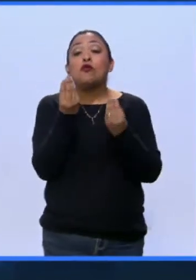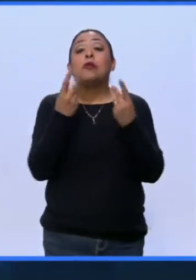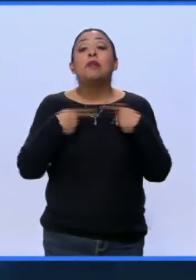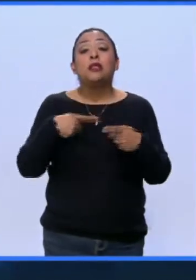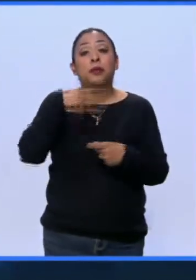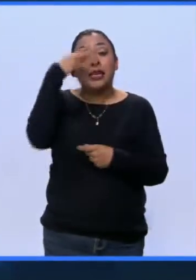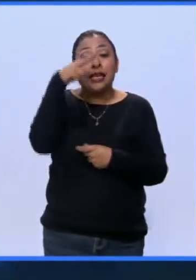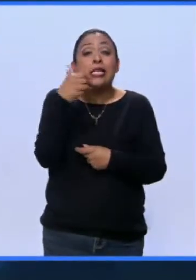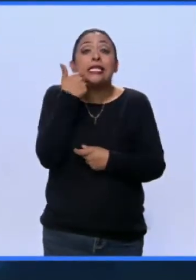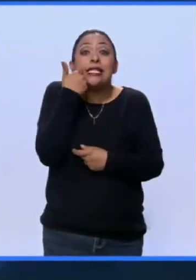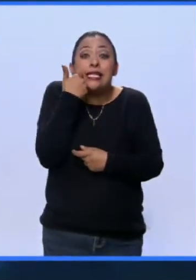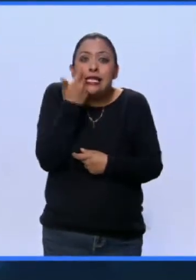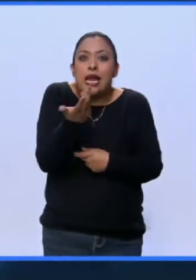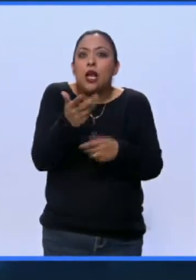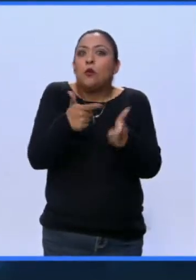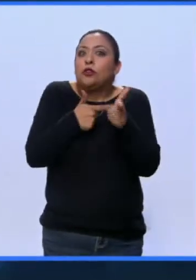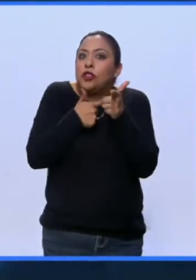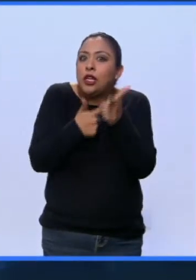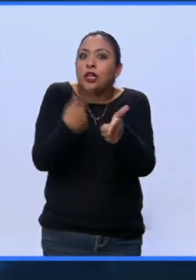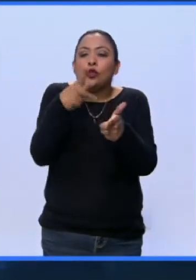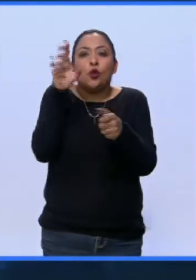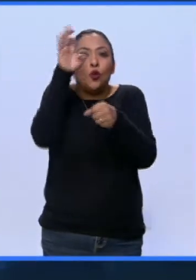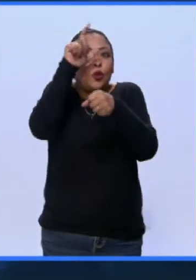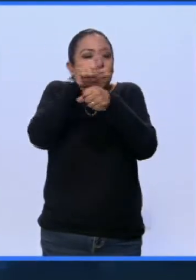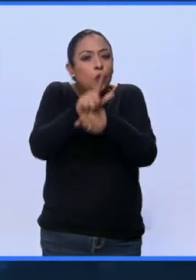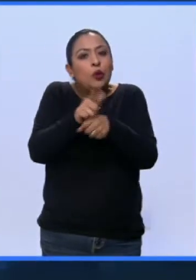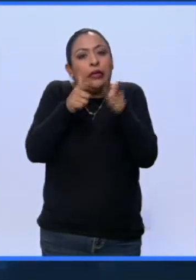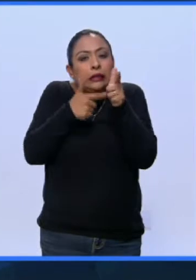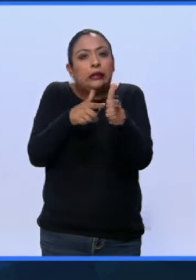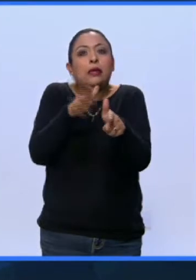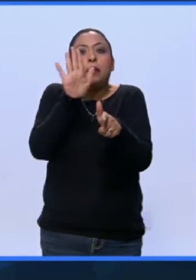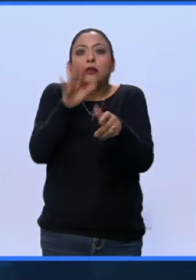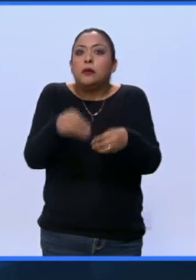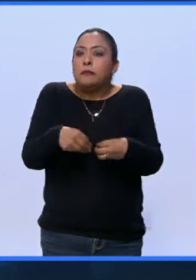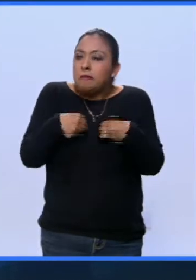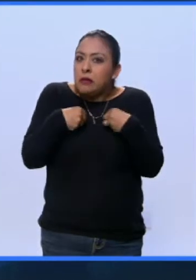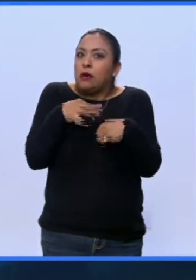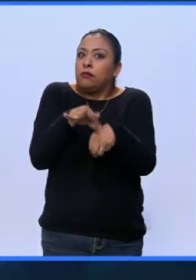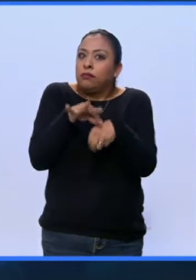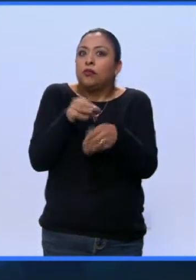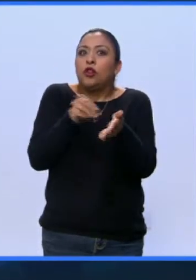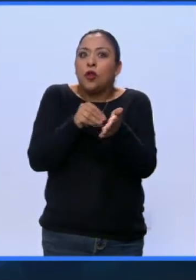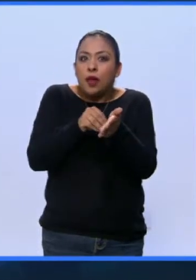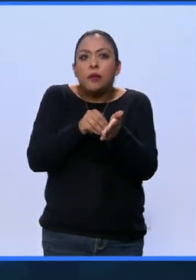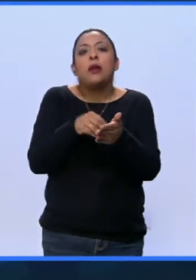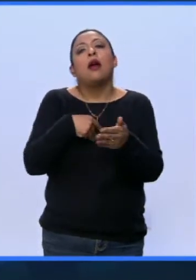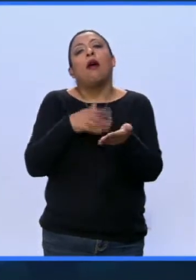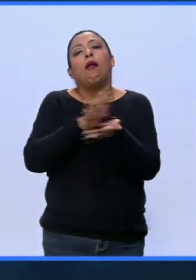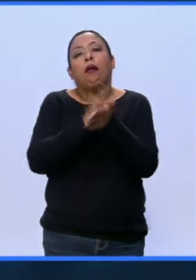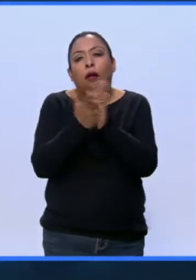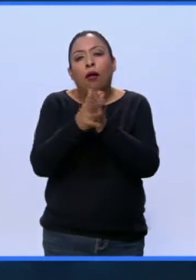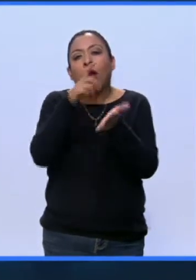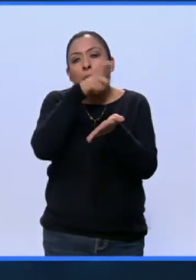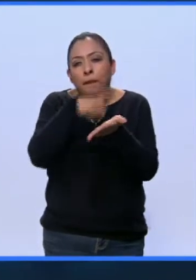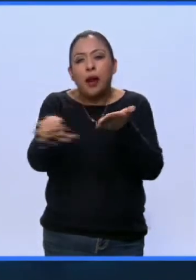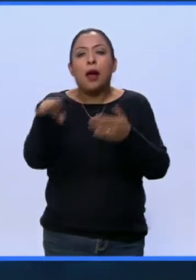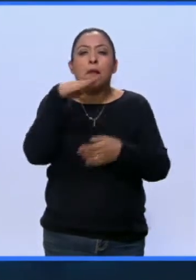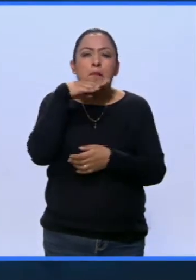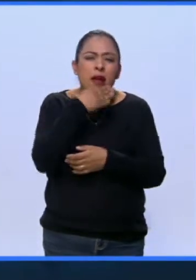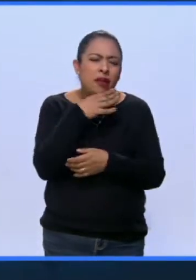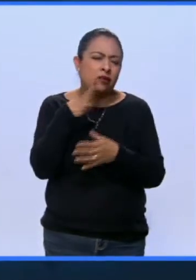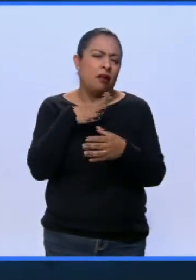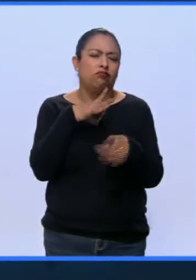que tratan de tener viva la cultura. Especialmente, pues, con el consumo de tortilla, del maíz. Hay muchas